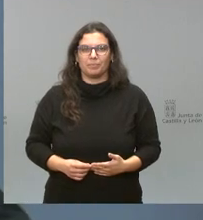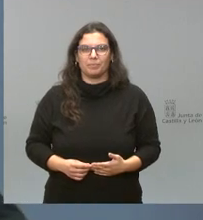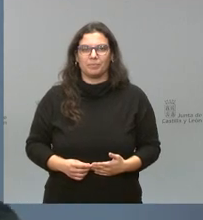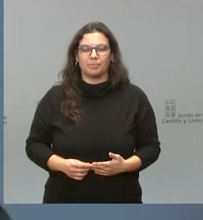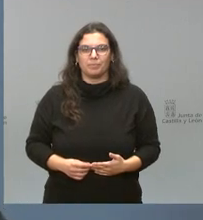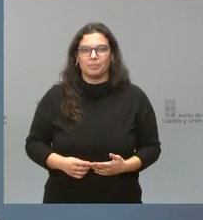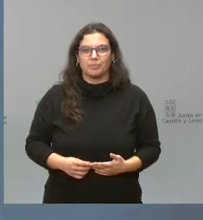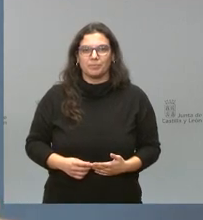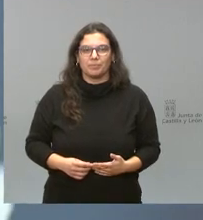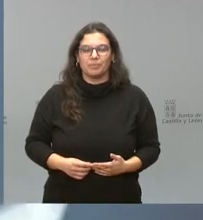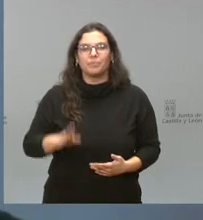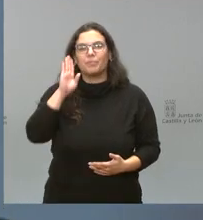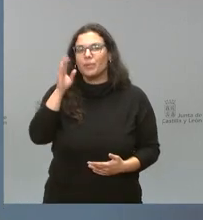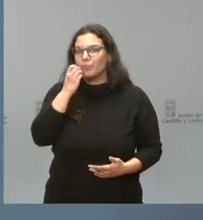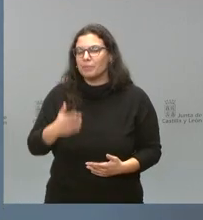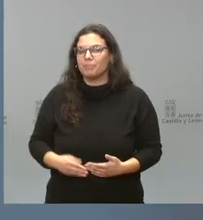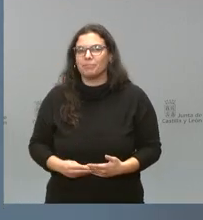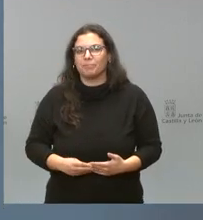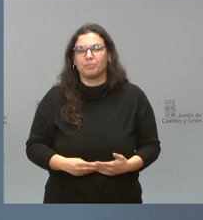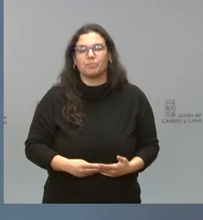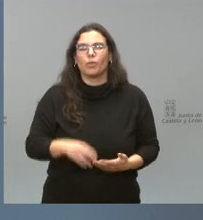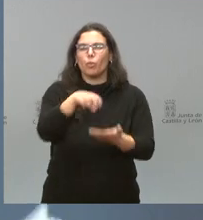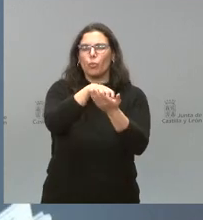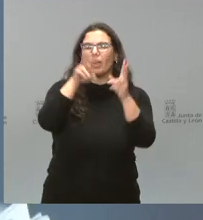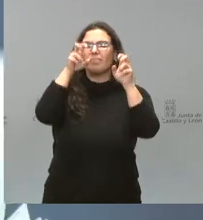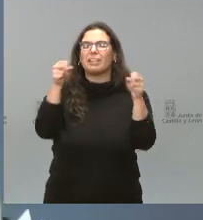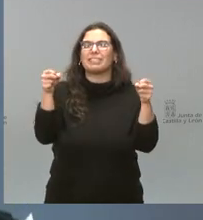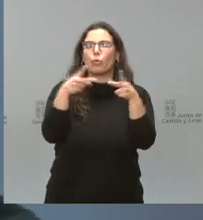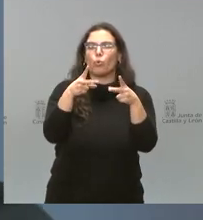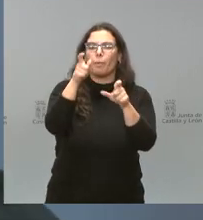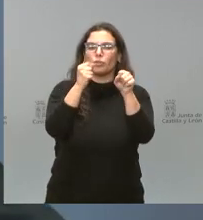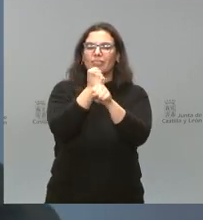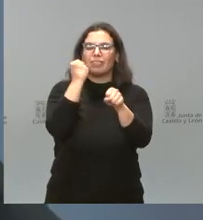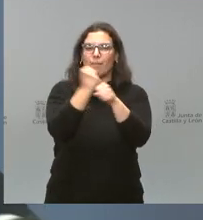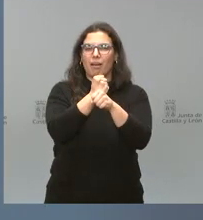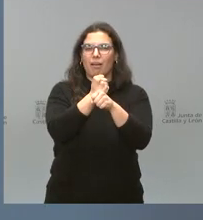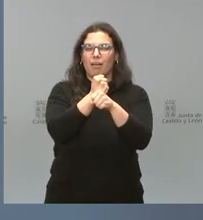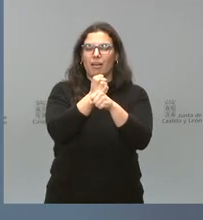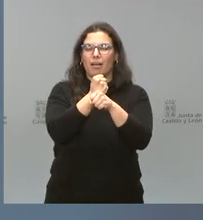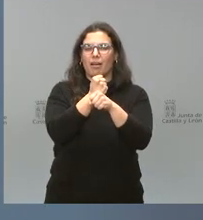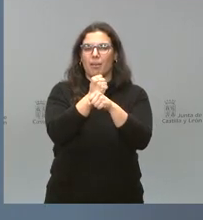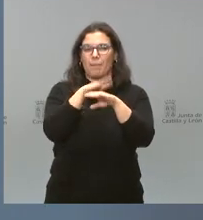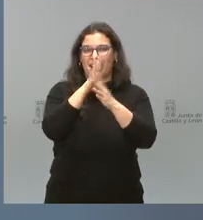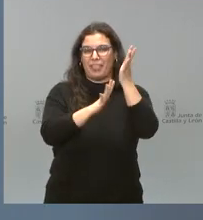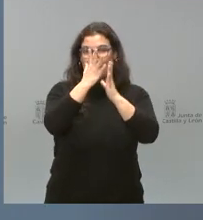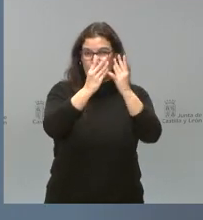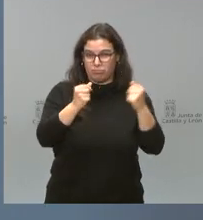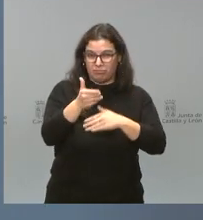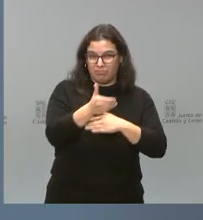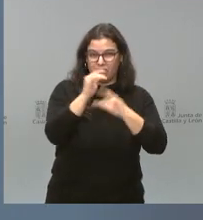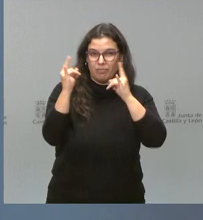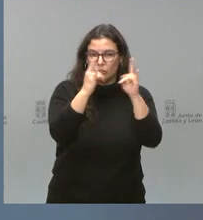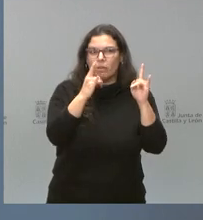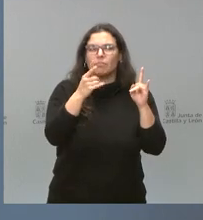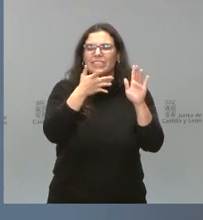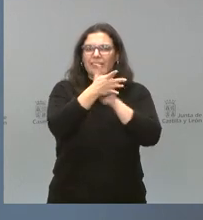Hola, buenas. Sí, una duda. Sobre el seguro de los trabajadores de extinción de incendios, no sé si hay algún